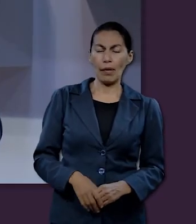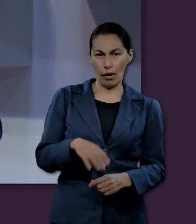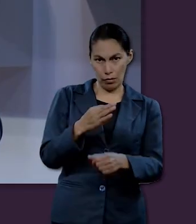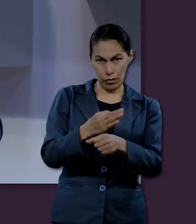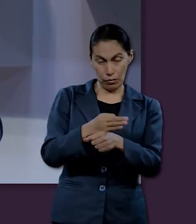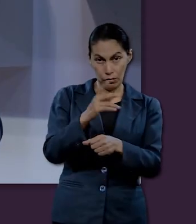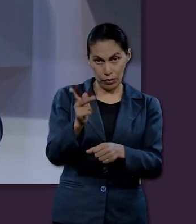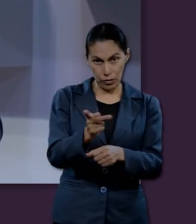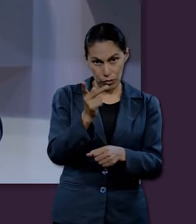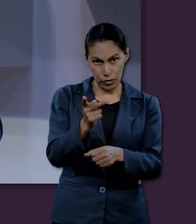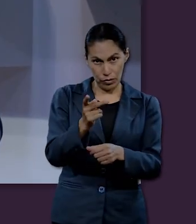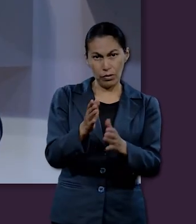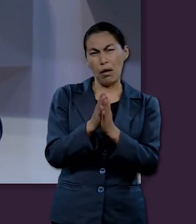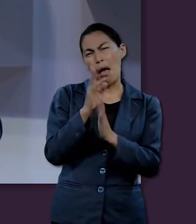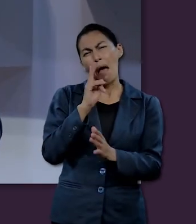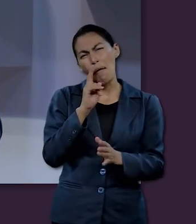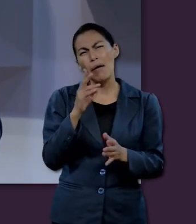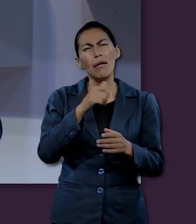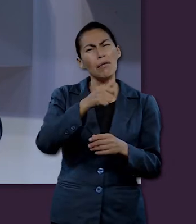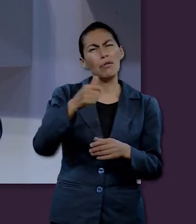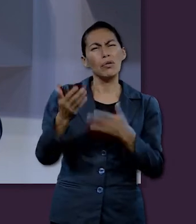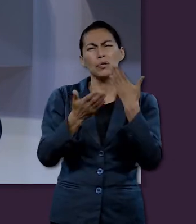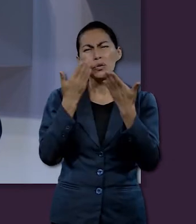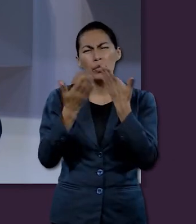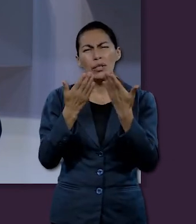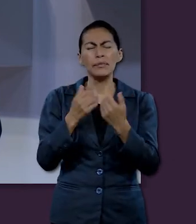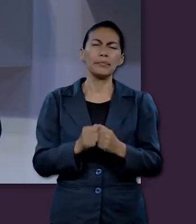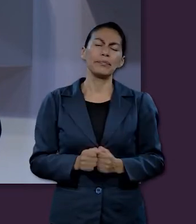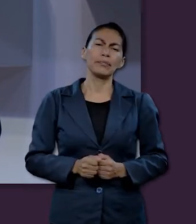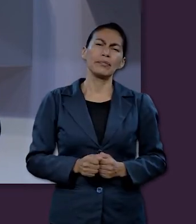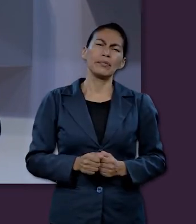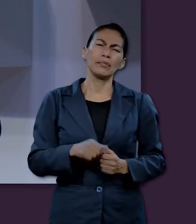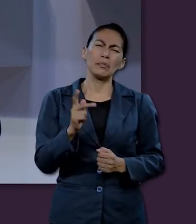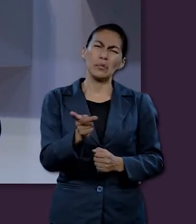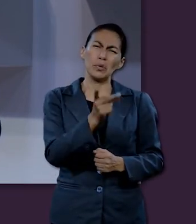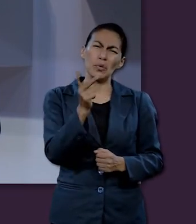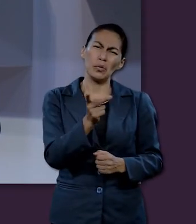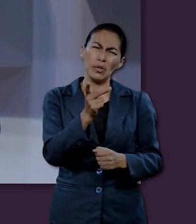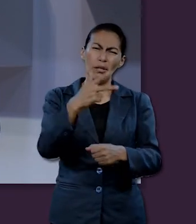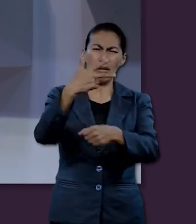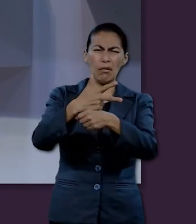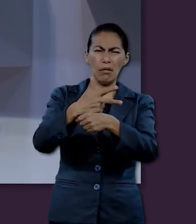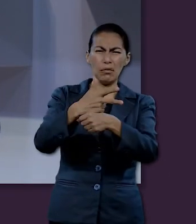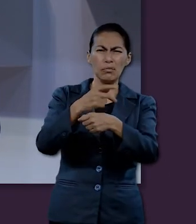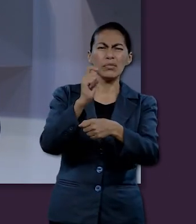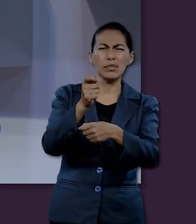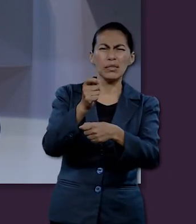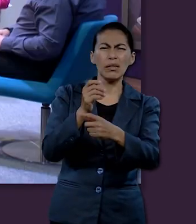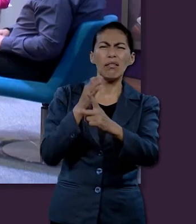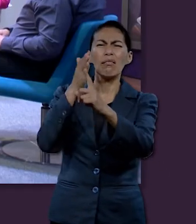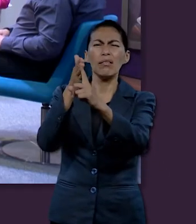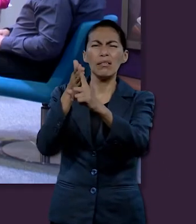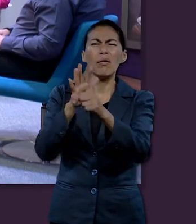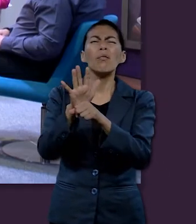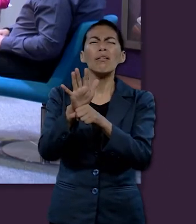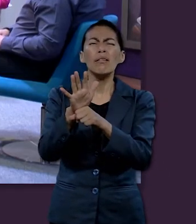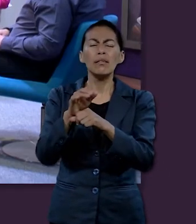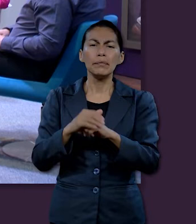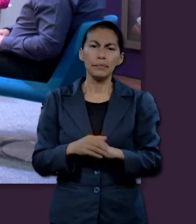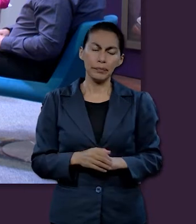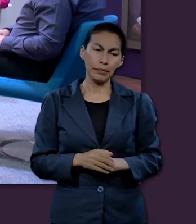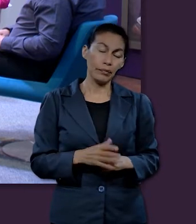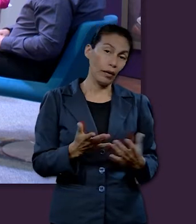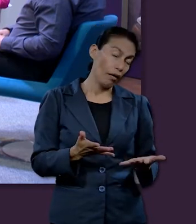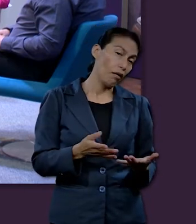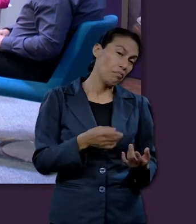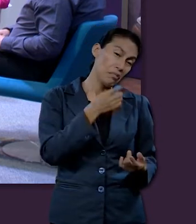parece si contestamos la pregunta? ¿A qué se enfrentó Abacud? ¿Cuál era la situación? ¿Cuál era el problema que creen? Menciona